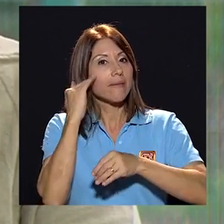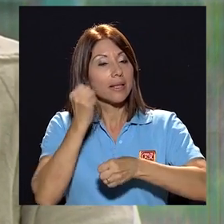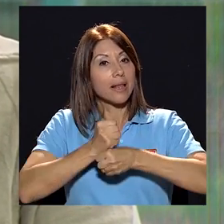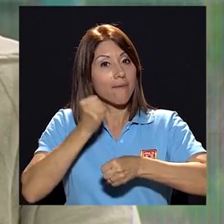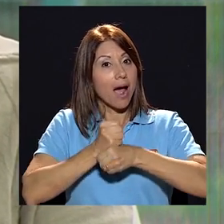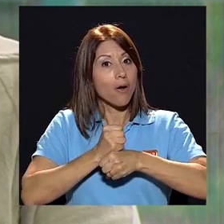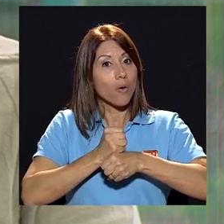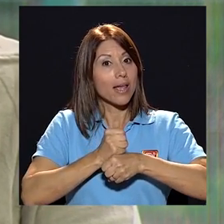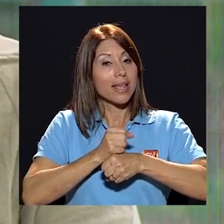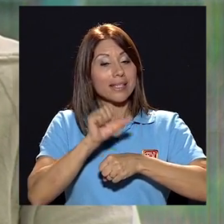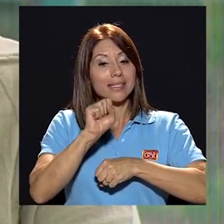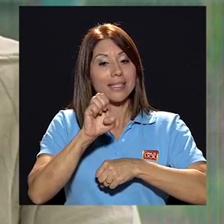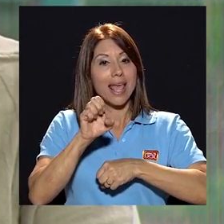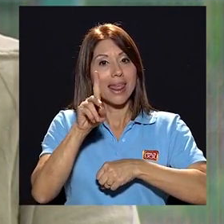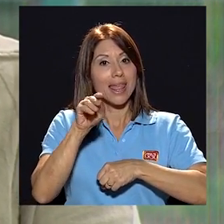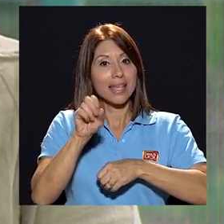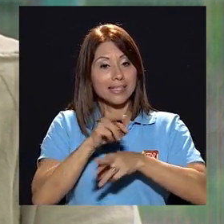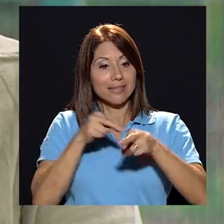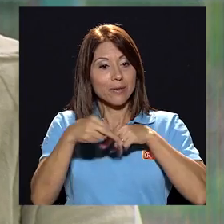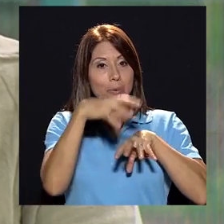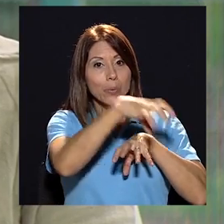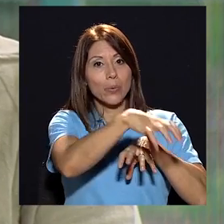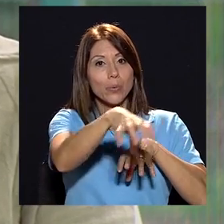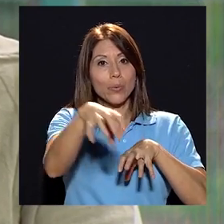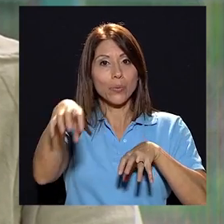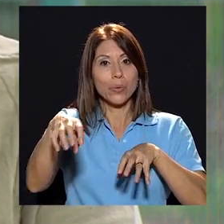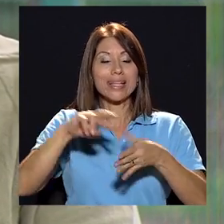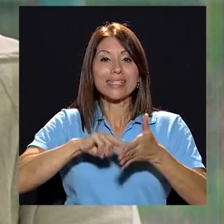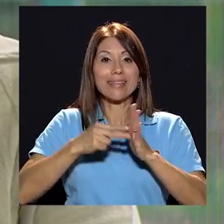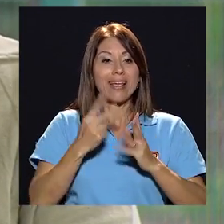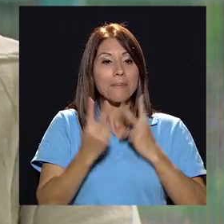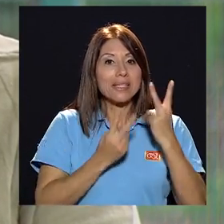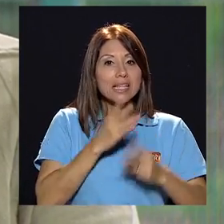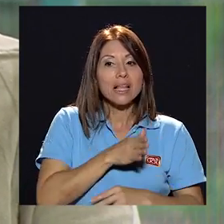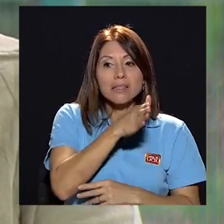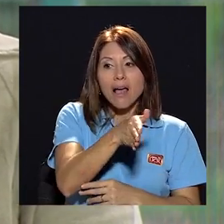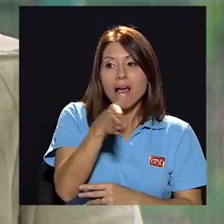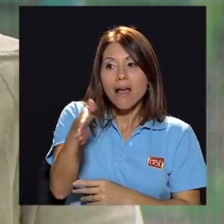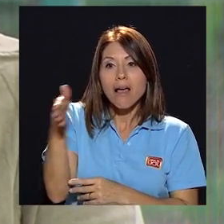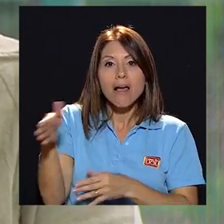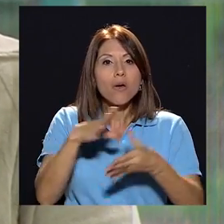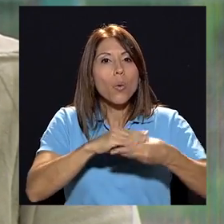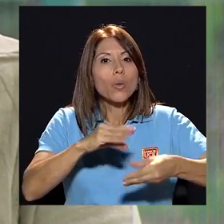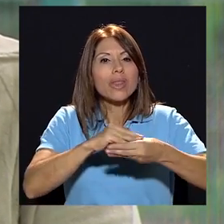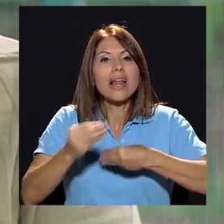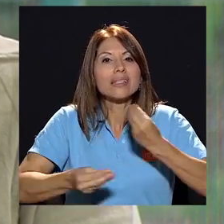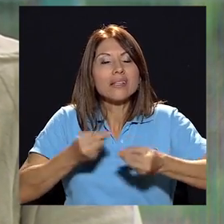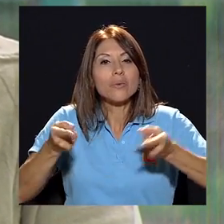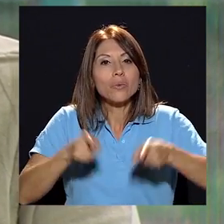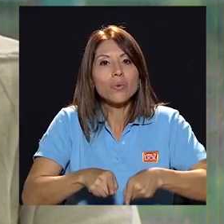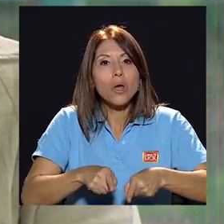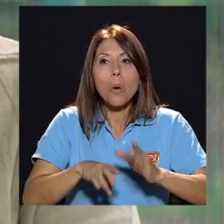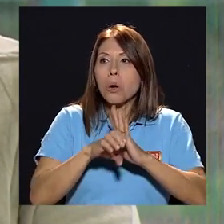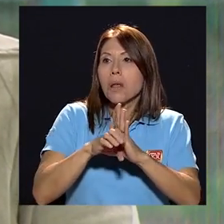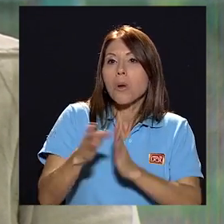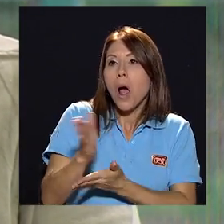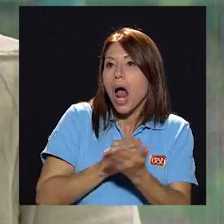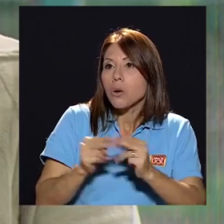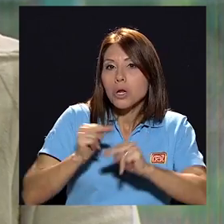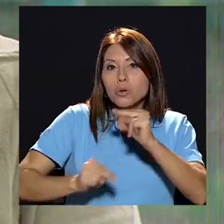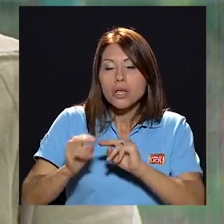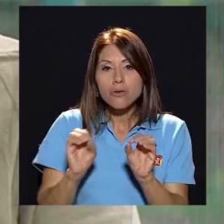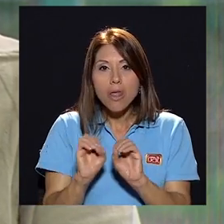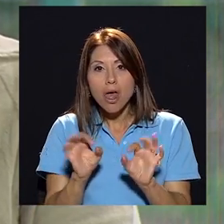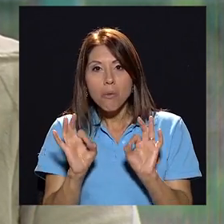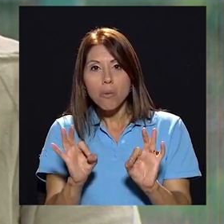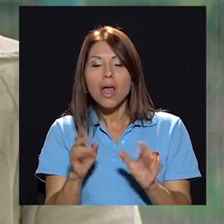sedes implica también visitas, contarles qué se ha hecho, qué no se ha hecho, por qué realmente no fue posible tal negociación. Pero